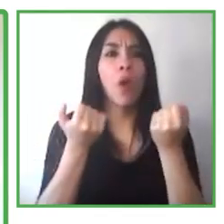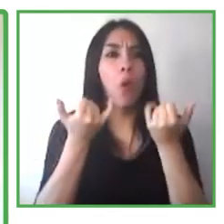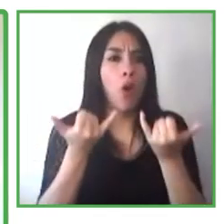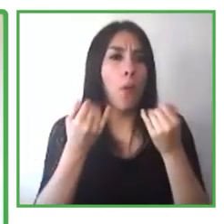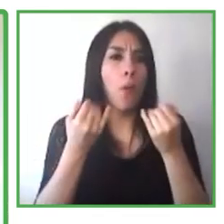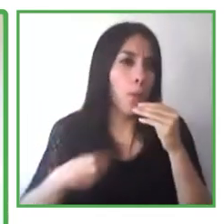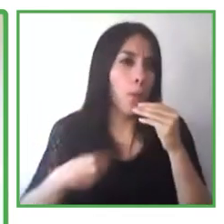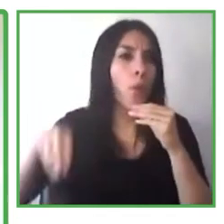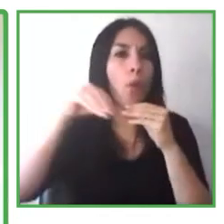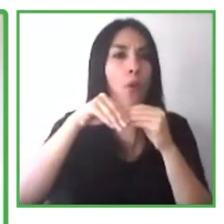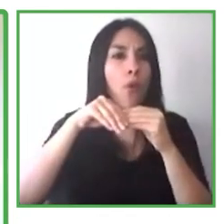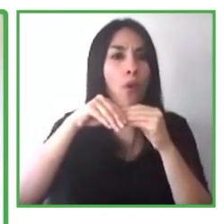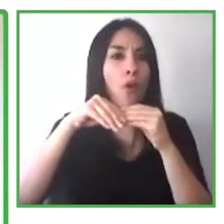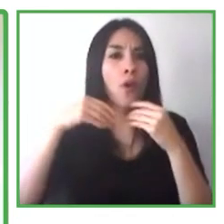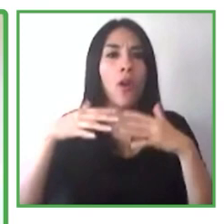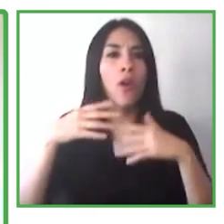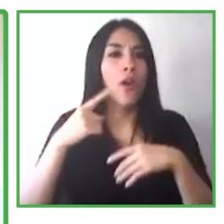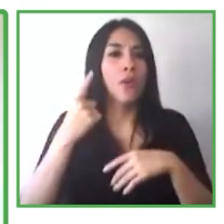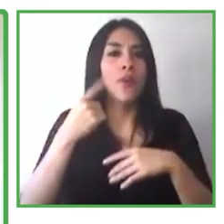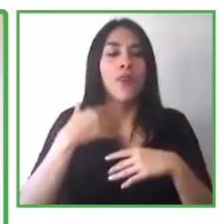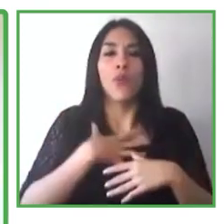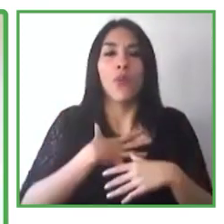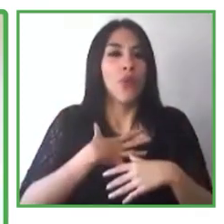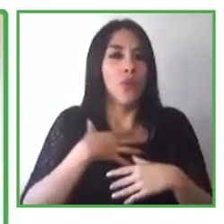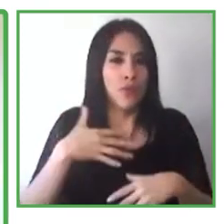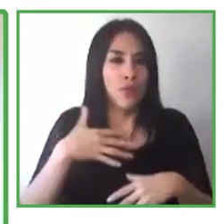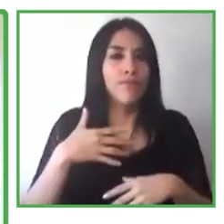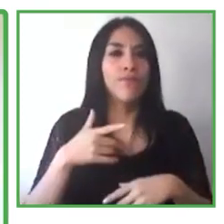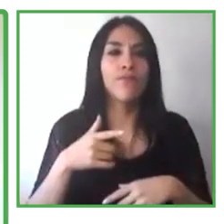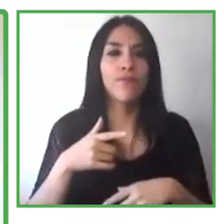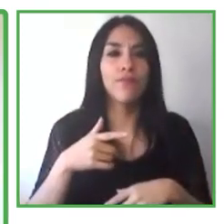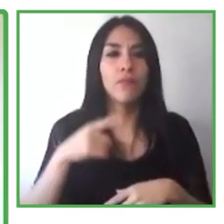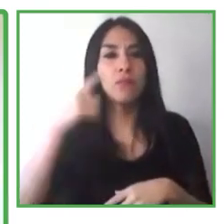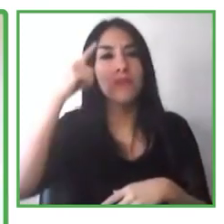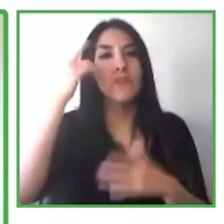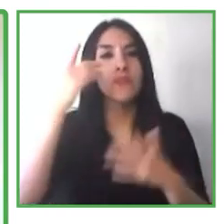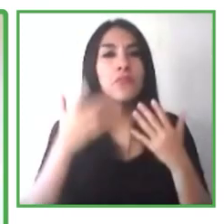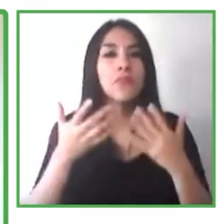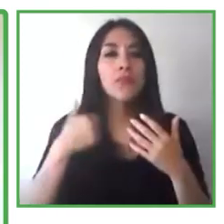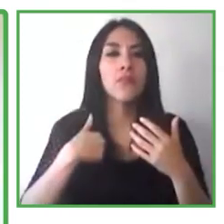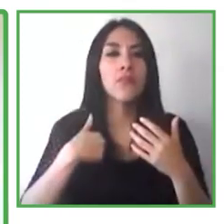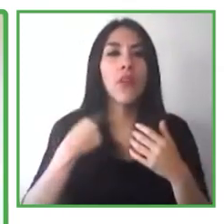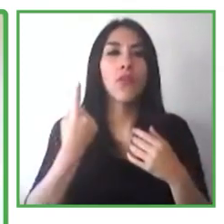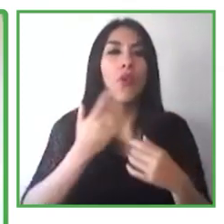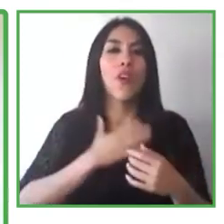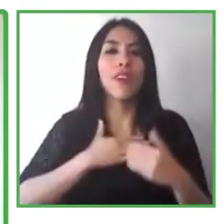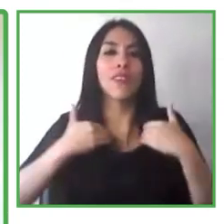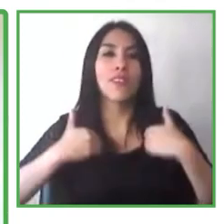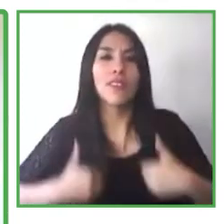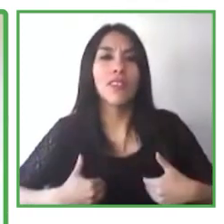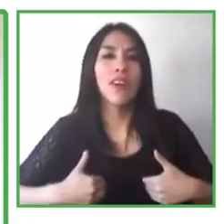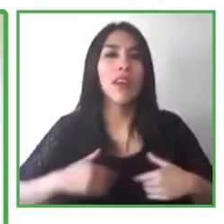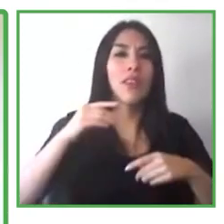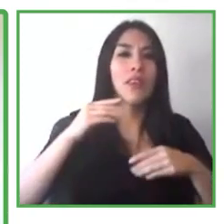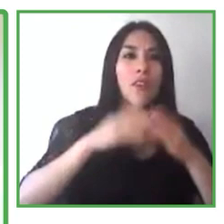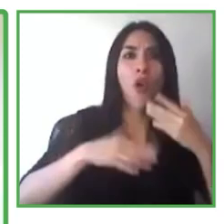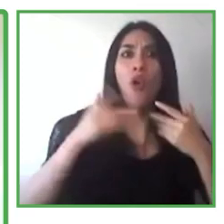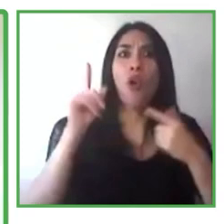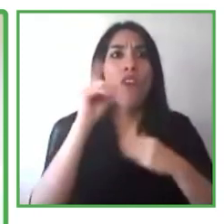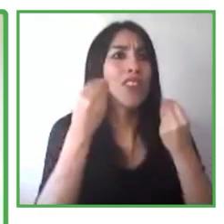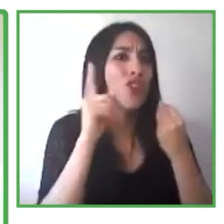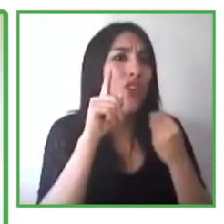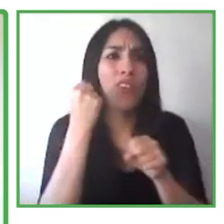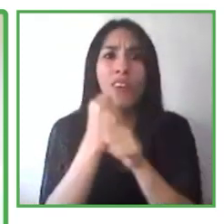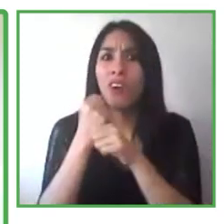repensamos ahora en cómo trabajamos, dónde trabajamos en esta pandemia global. Y después de esto, esto ha sido muy presente.